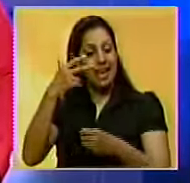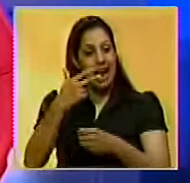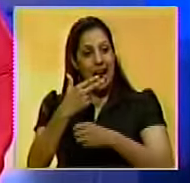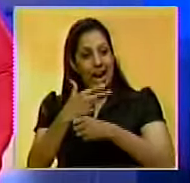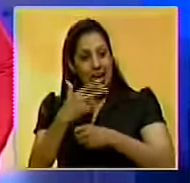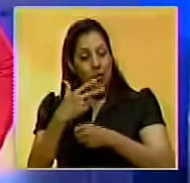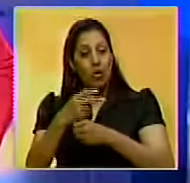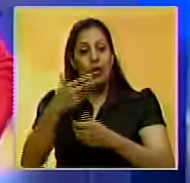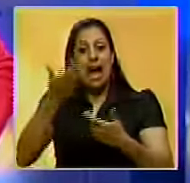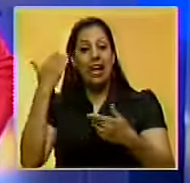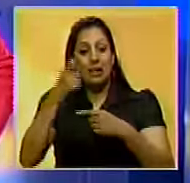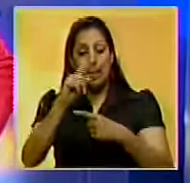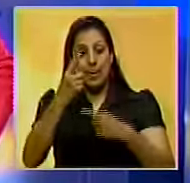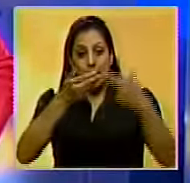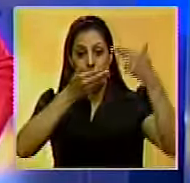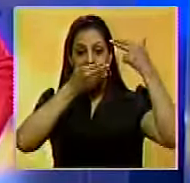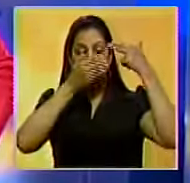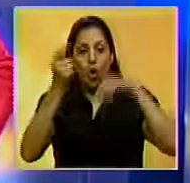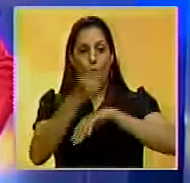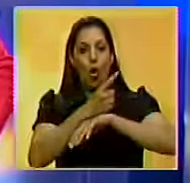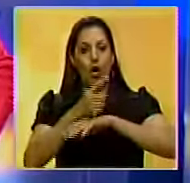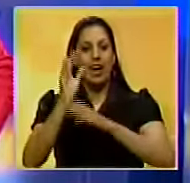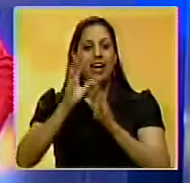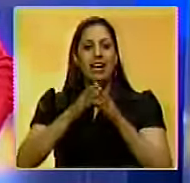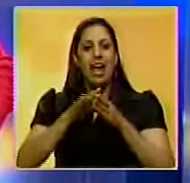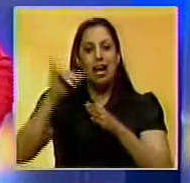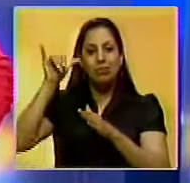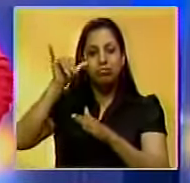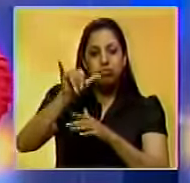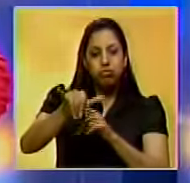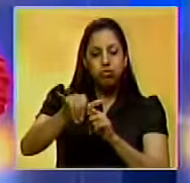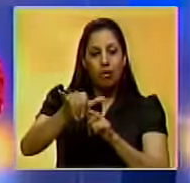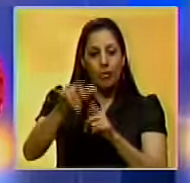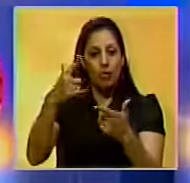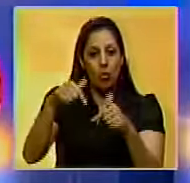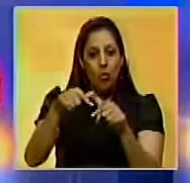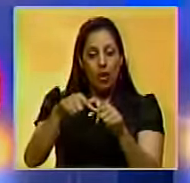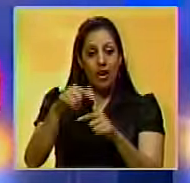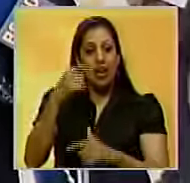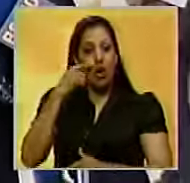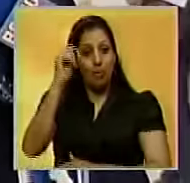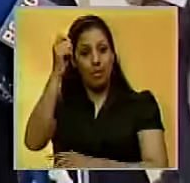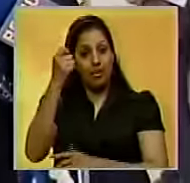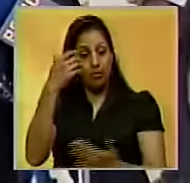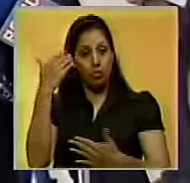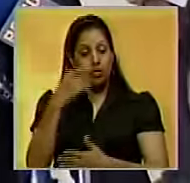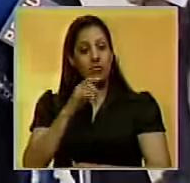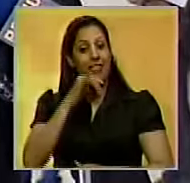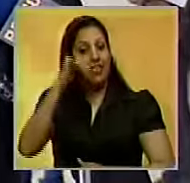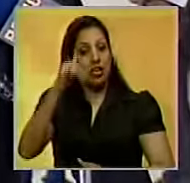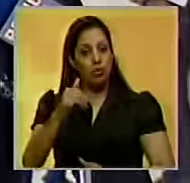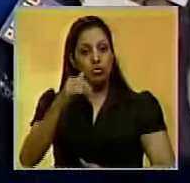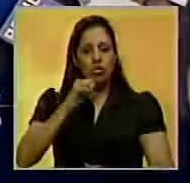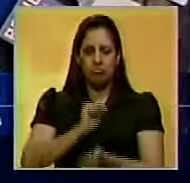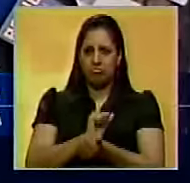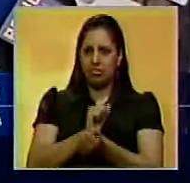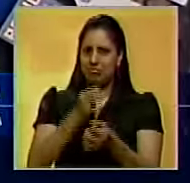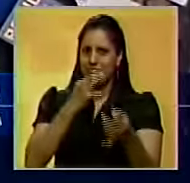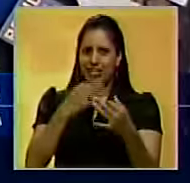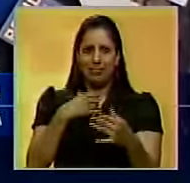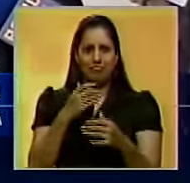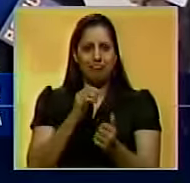permanecido secuestrado por varias horas en el aeropuerto Augusto Sandino de Managua. El parlamentario denunció que fue retenido sin